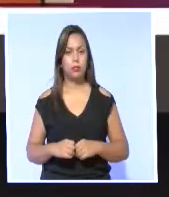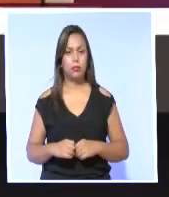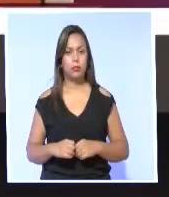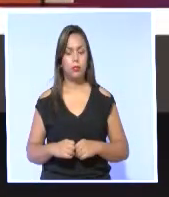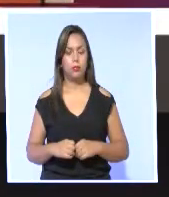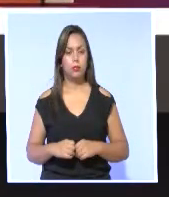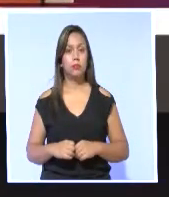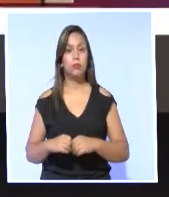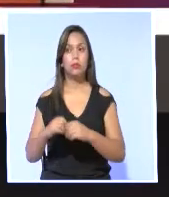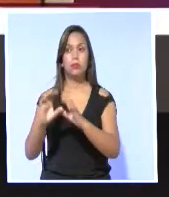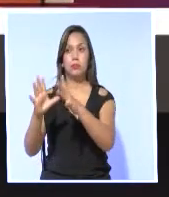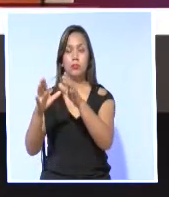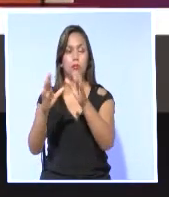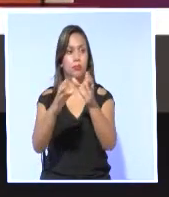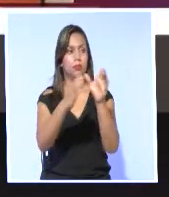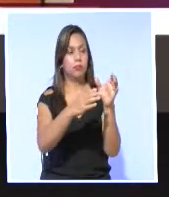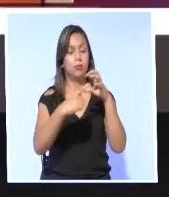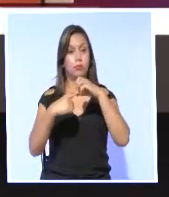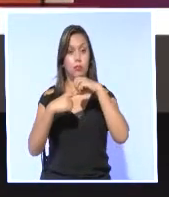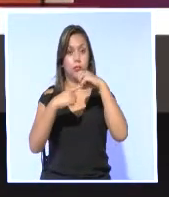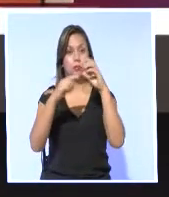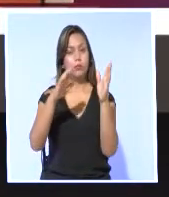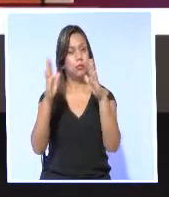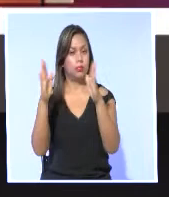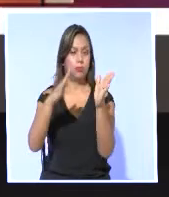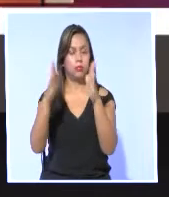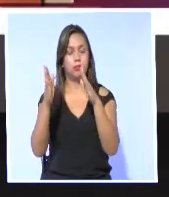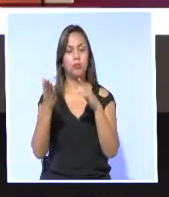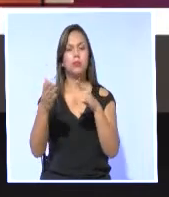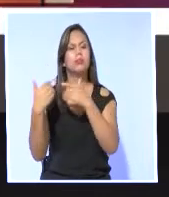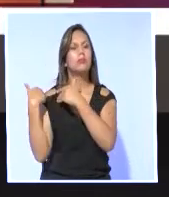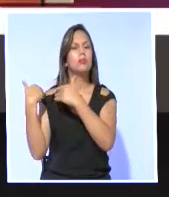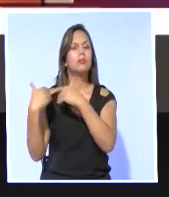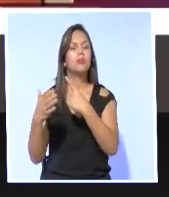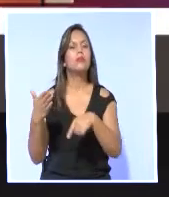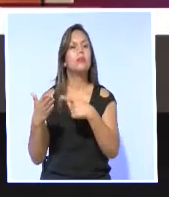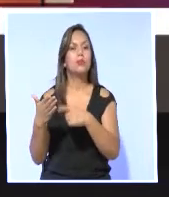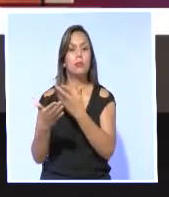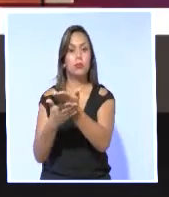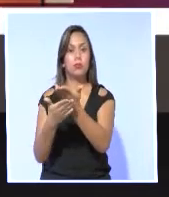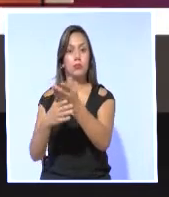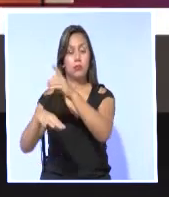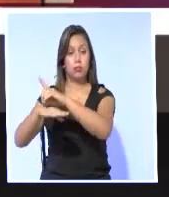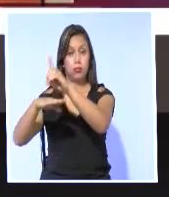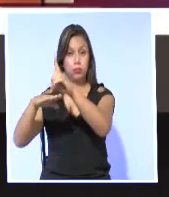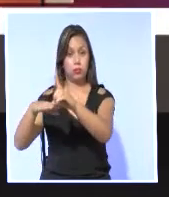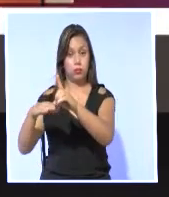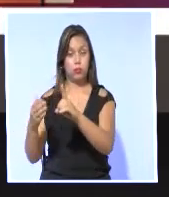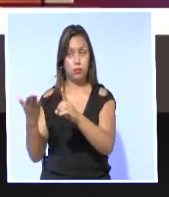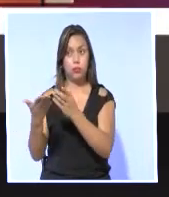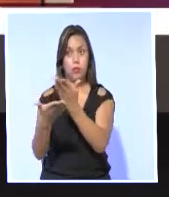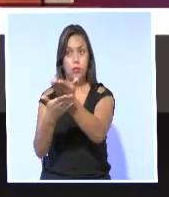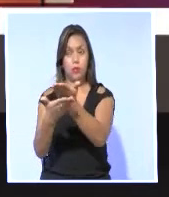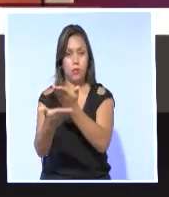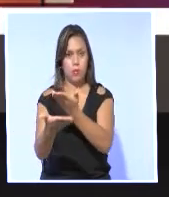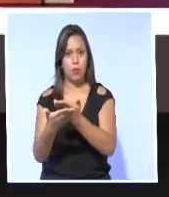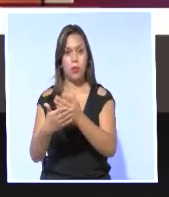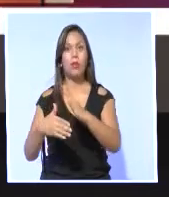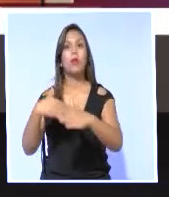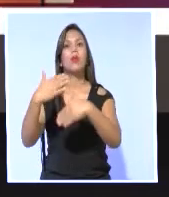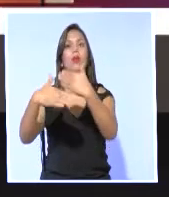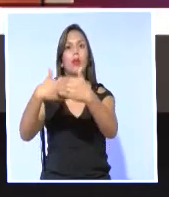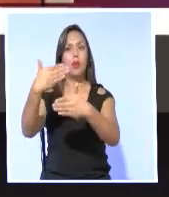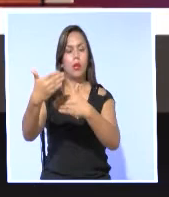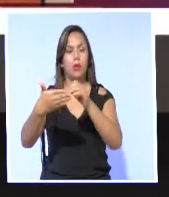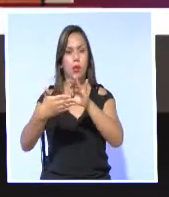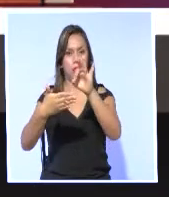Las comisiones especializadas ocasionales son aquellas propuestas por el Consejo de Administración Legislativa Cal, que posteriormente